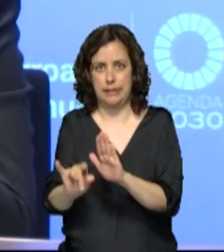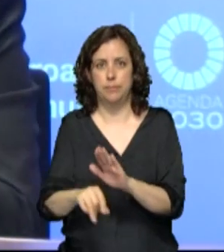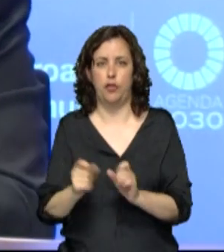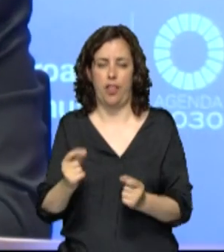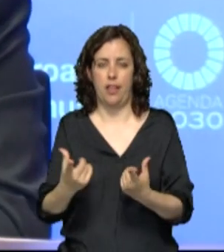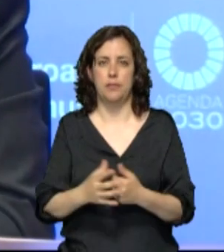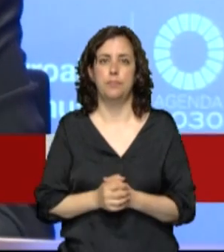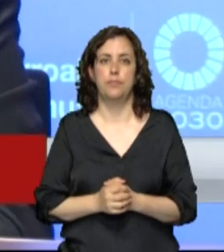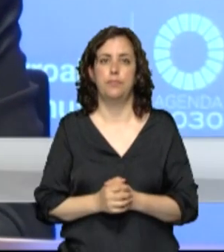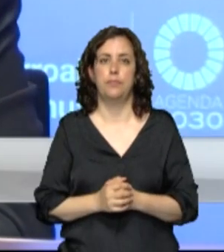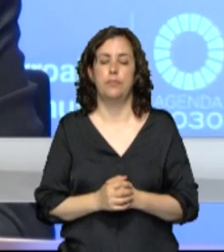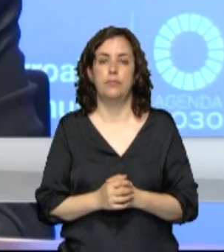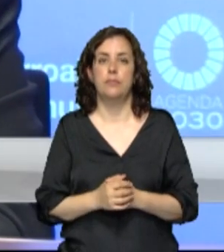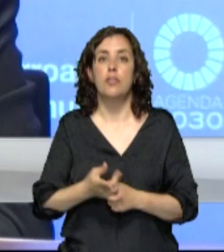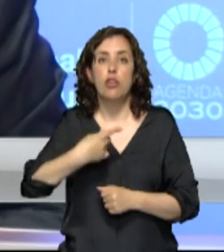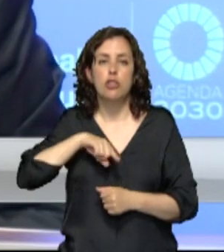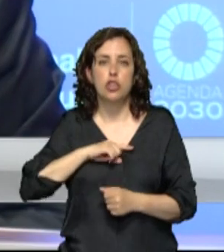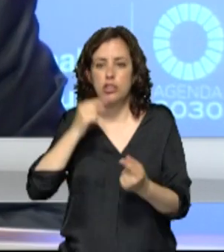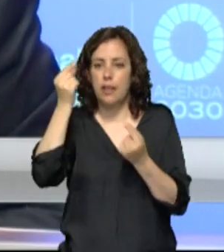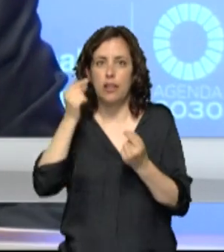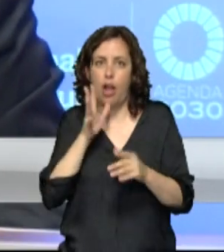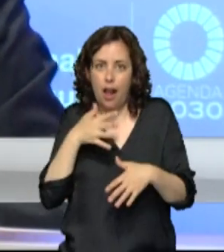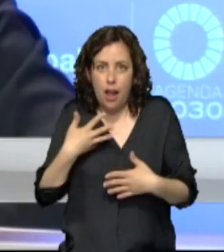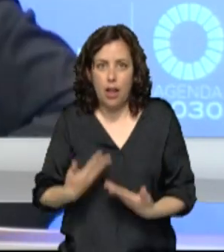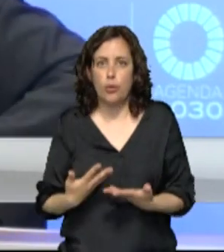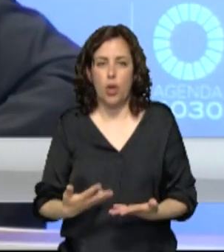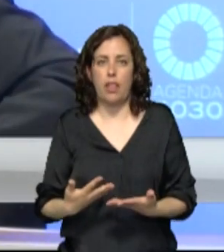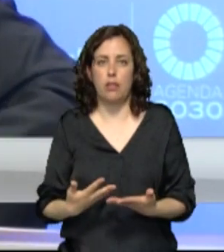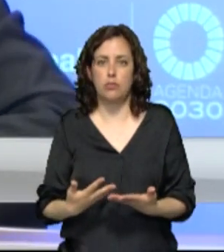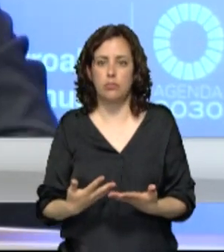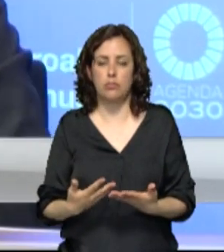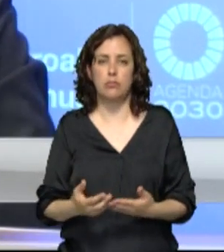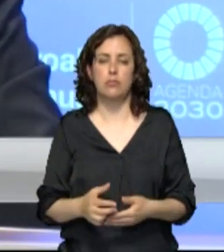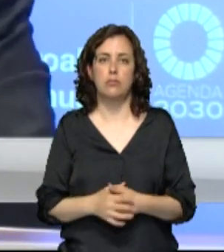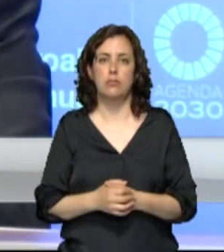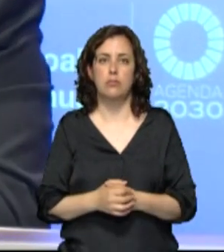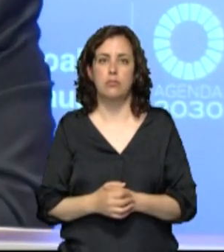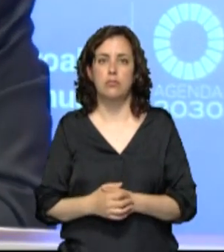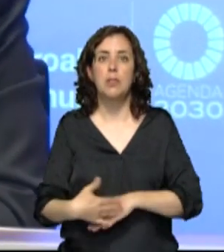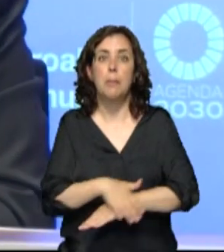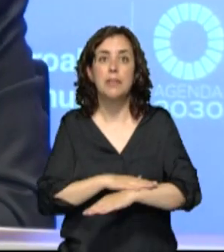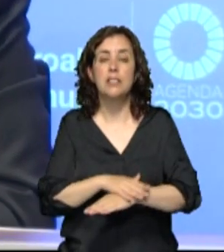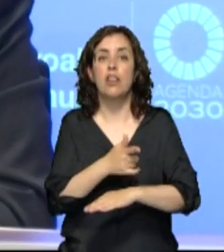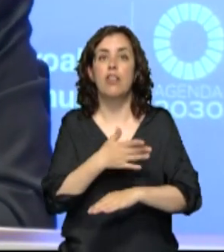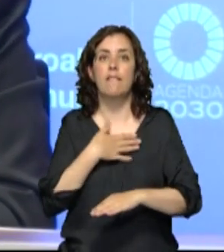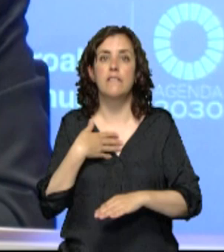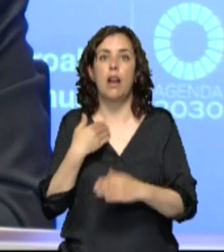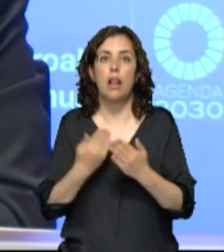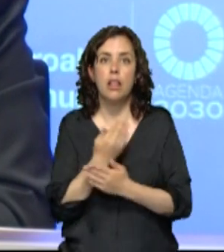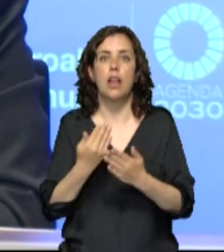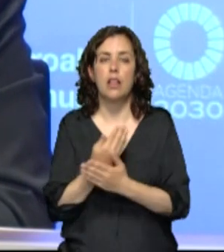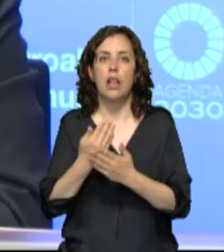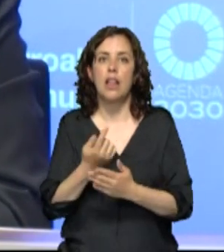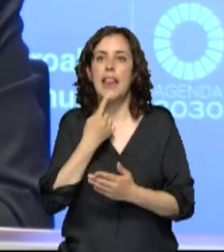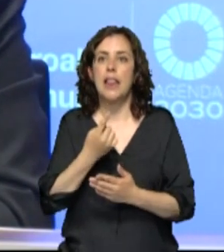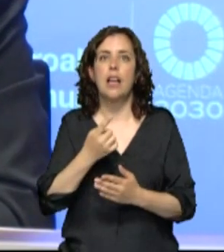Nosotros los datos que tenemos son los actualizados. El Ministerio lo que requiere es que cada día, sobre todo, se haga una referencia clara de cuál ha sido